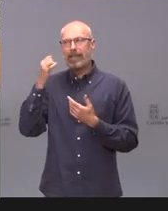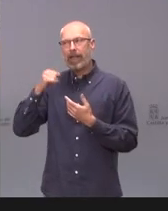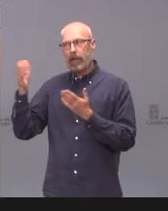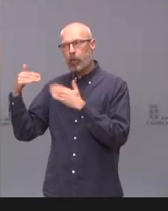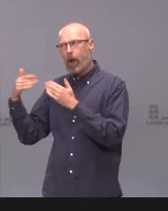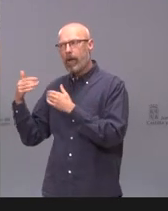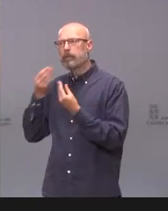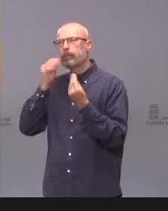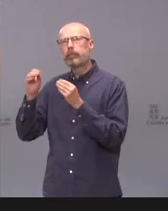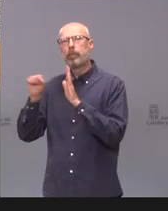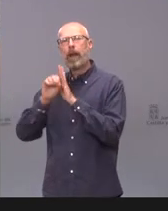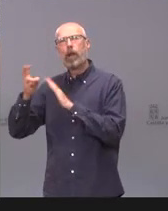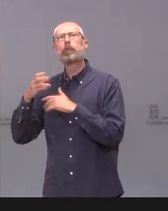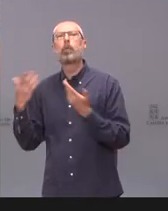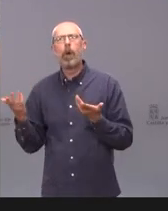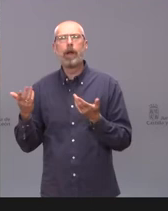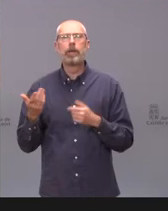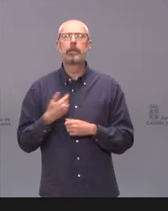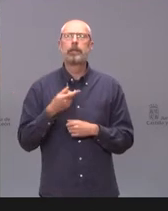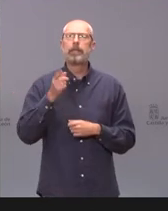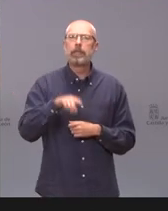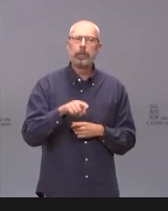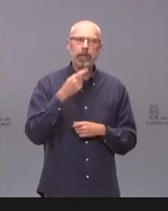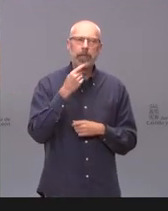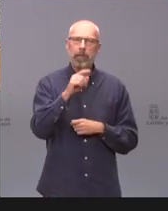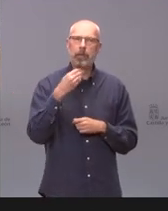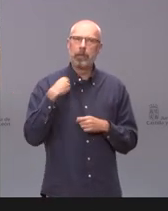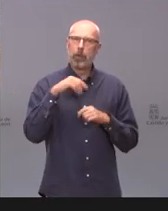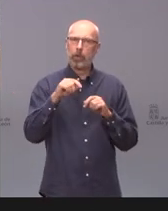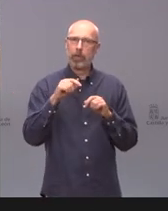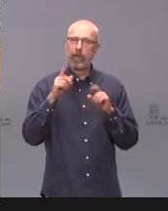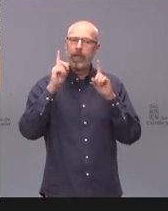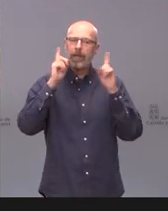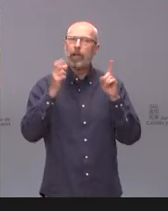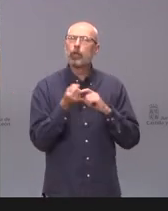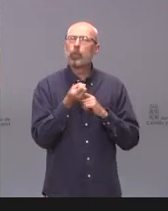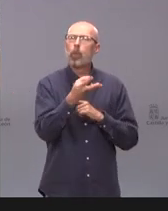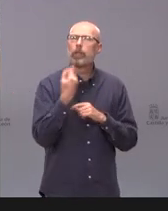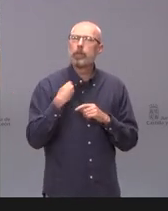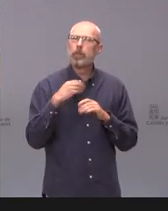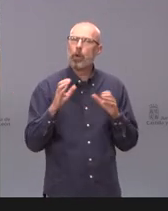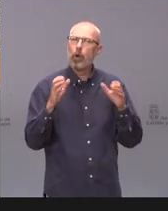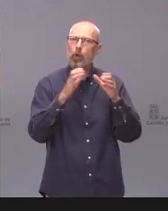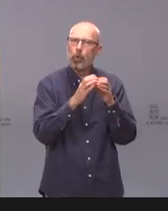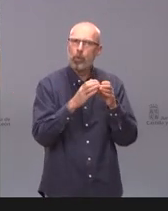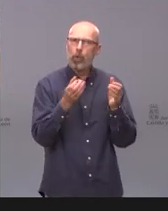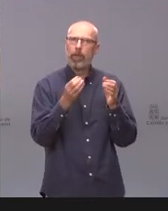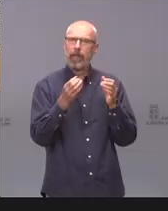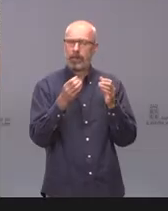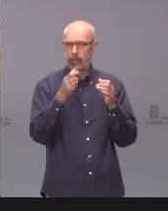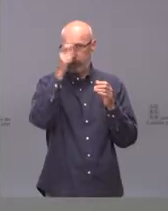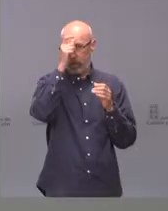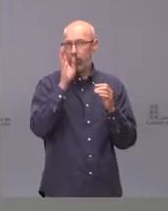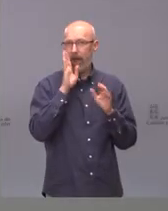Y una última, ¿qué sabe del brote de Mayalde? ¿Cómo, cuántos casos hay y no sé en qué circunstancias ha producido? Muchas gracias.